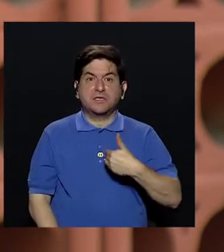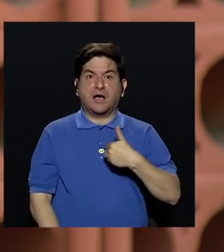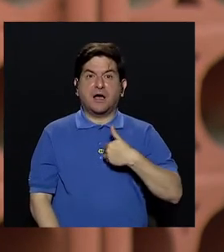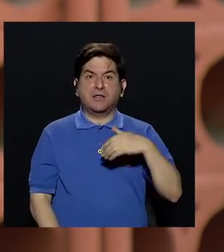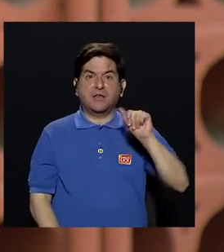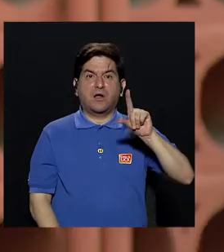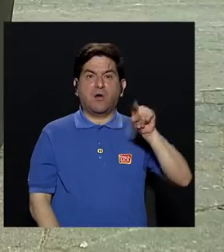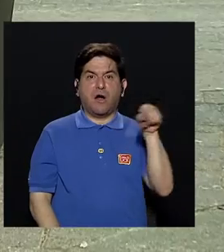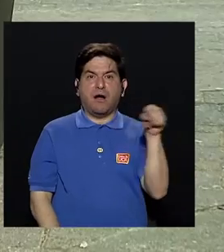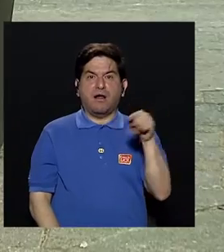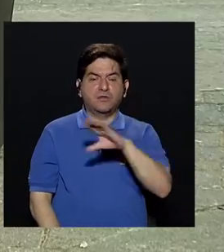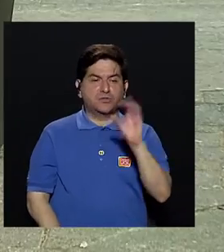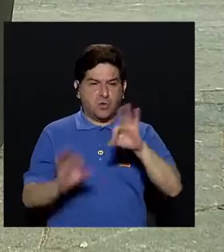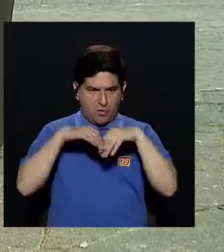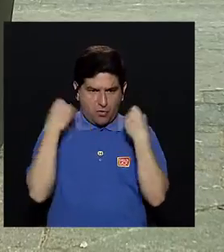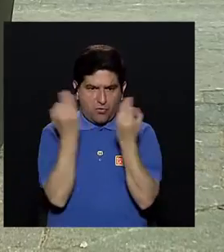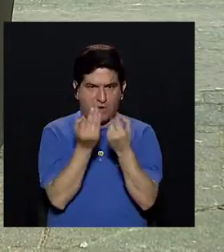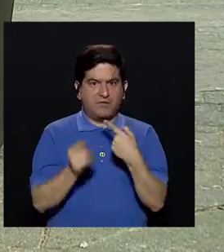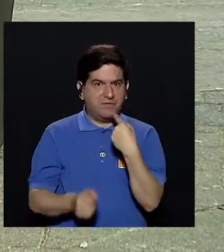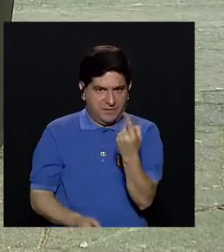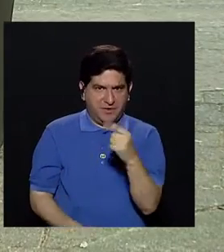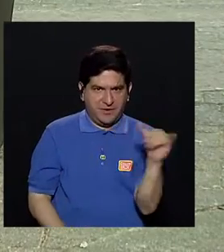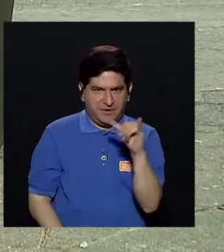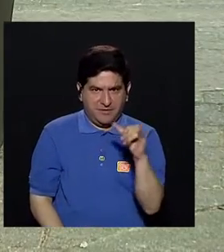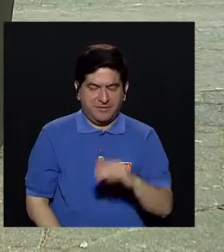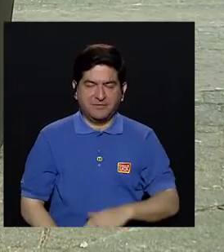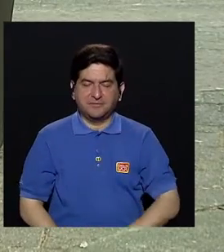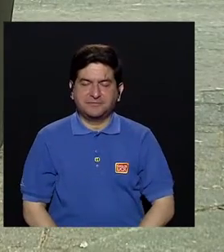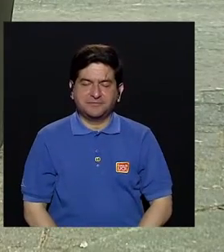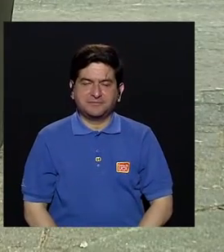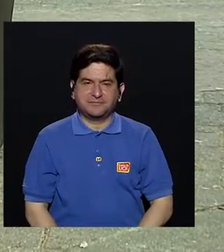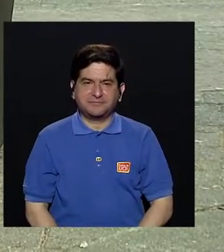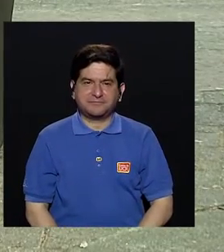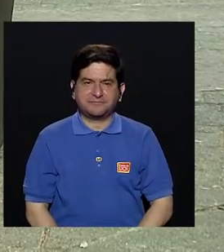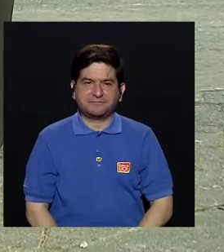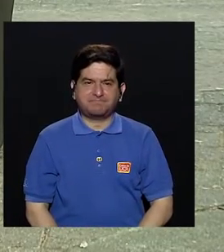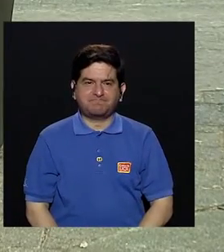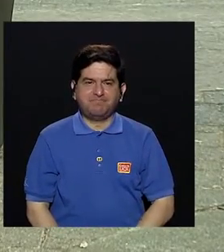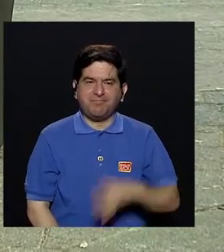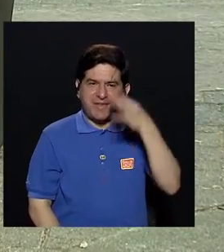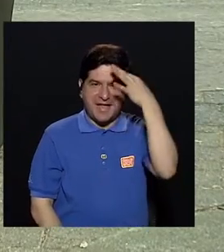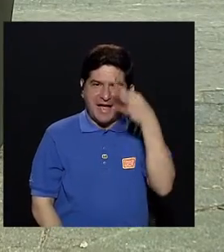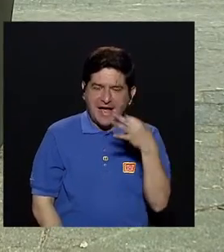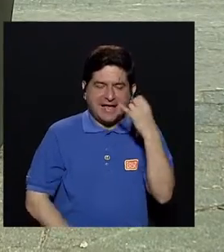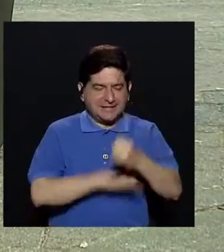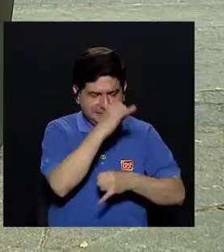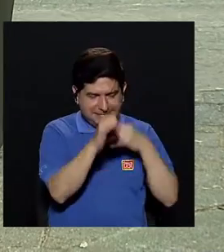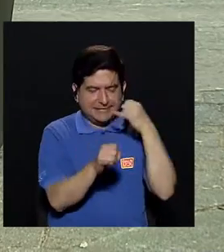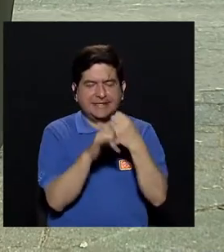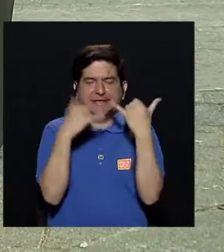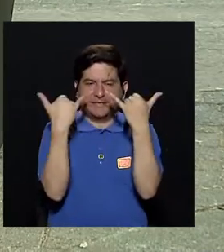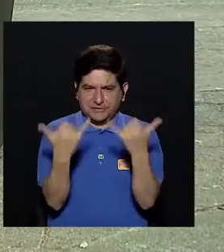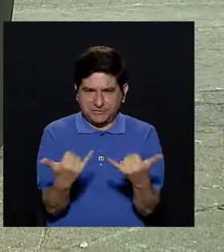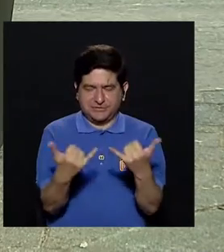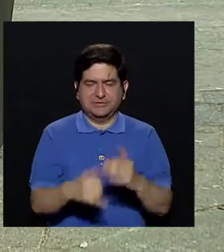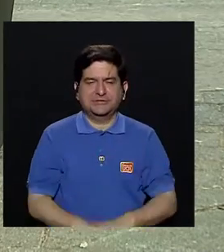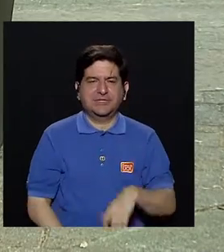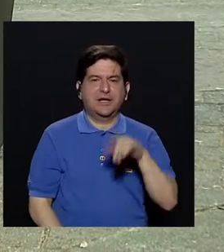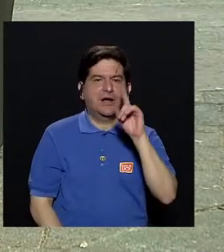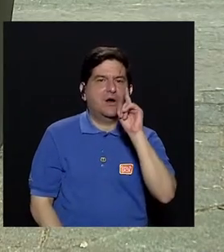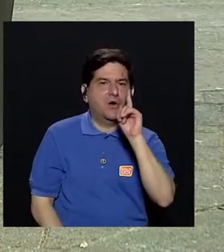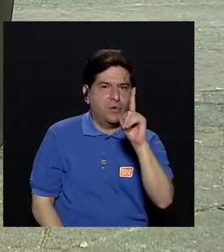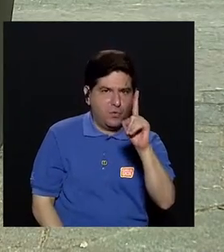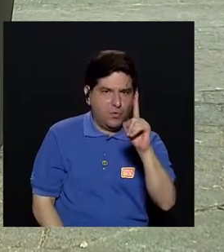inmediatamente a Alzheimer, o los familiares a veces. Bueno, hay criterios internacionales. Por ejemplo,